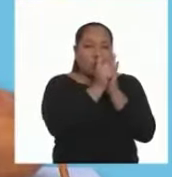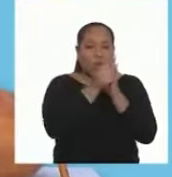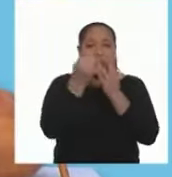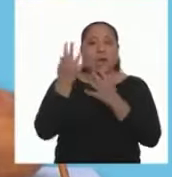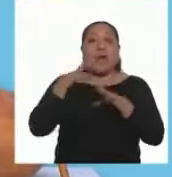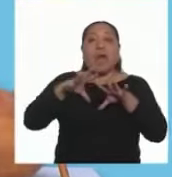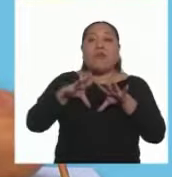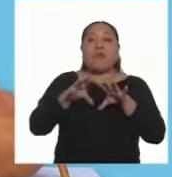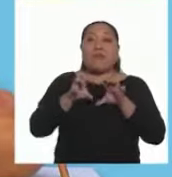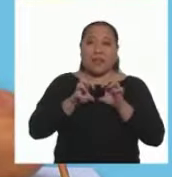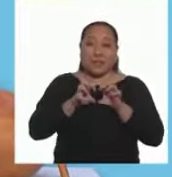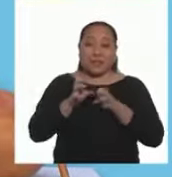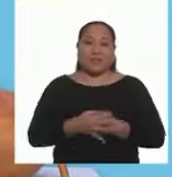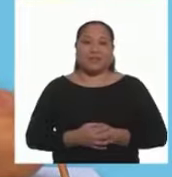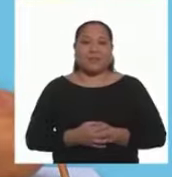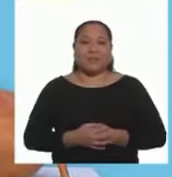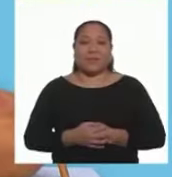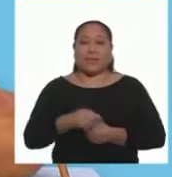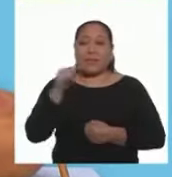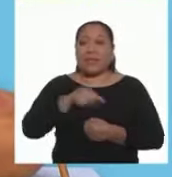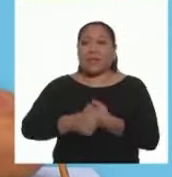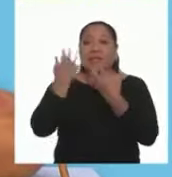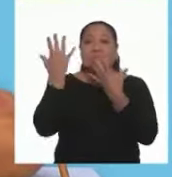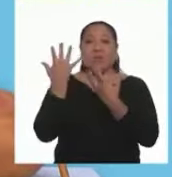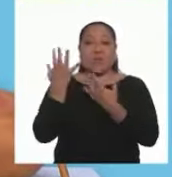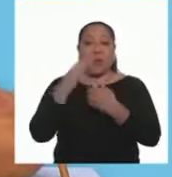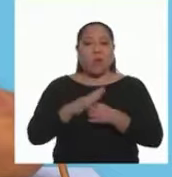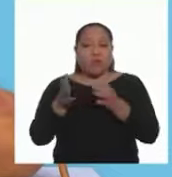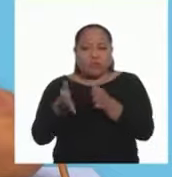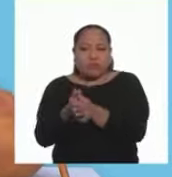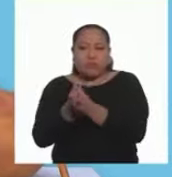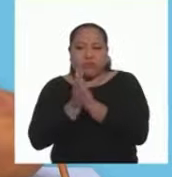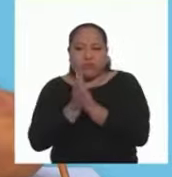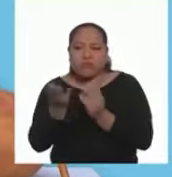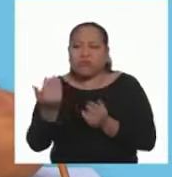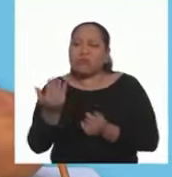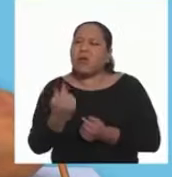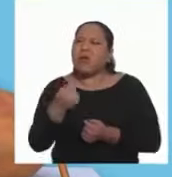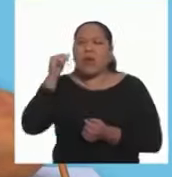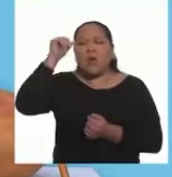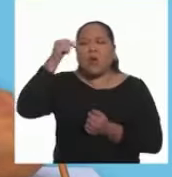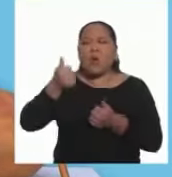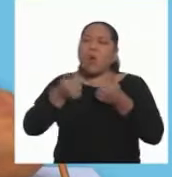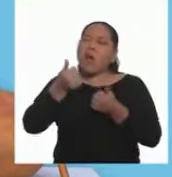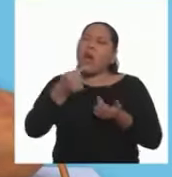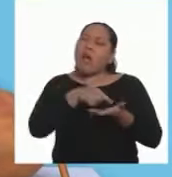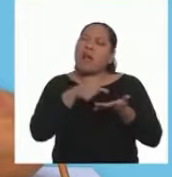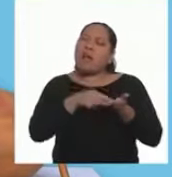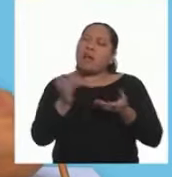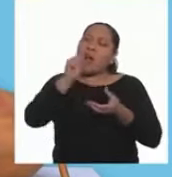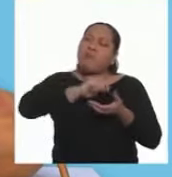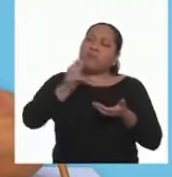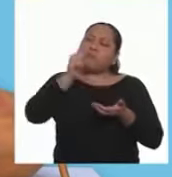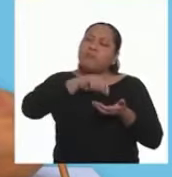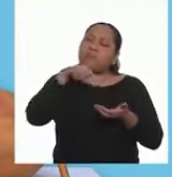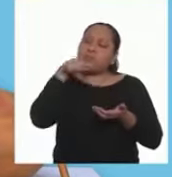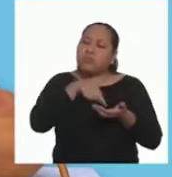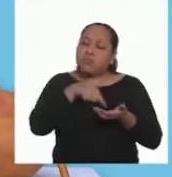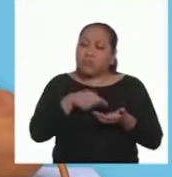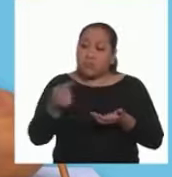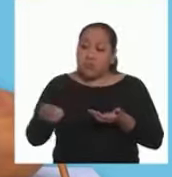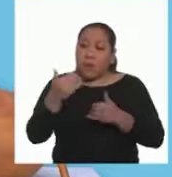unos minutos para que se enfríe Mientras esperan Pueden pedirle que les recuerde los